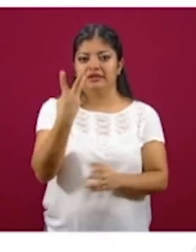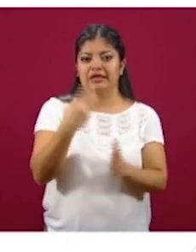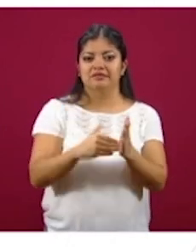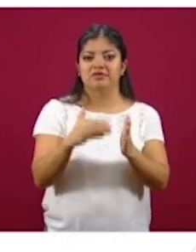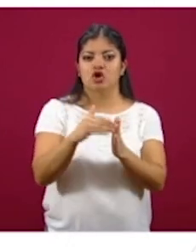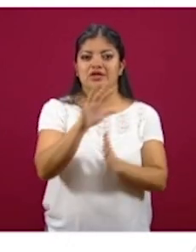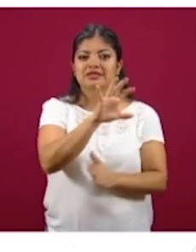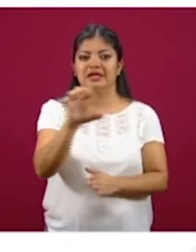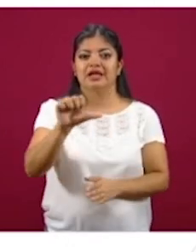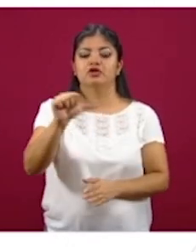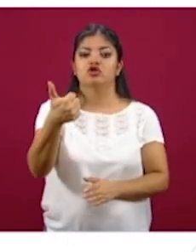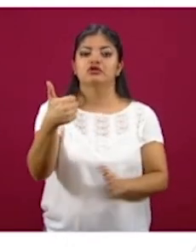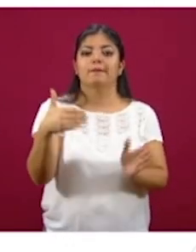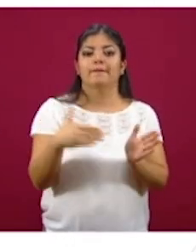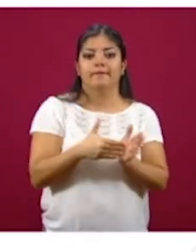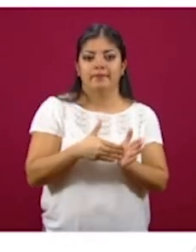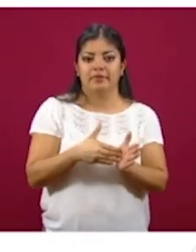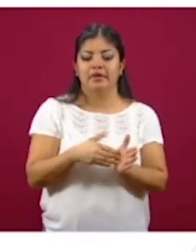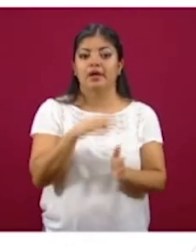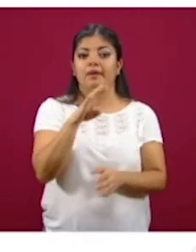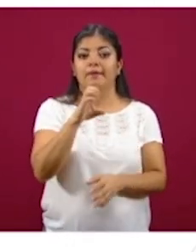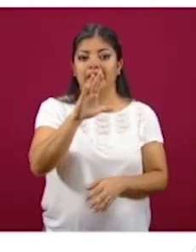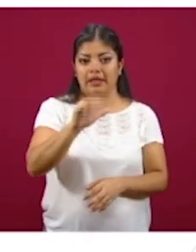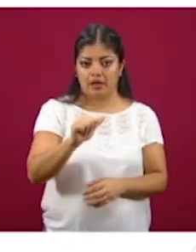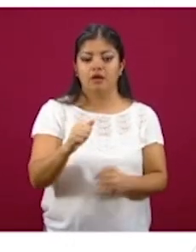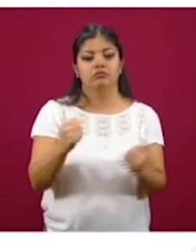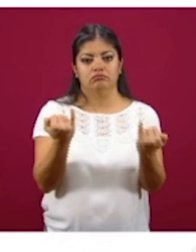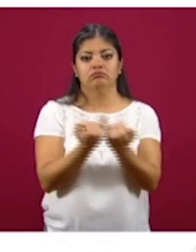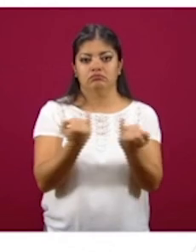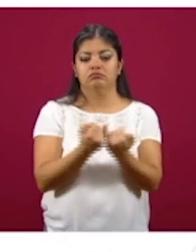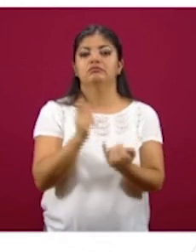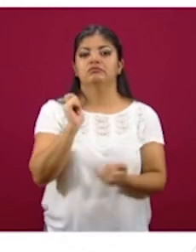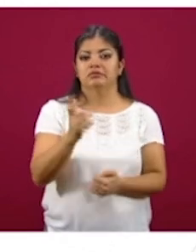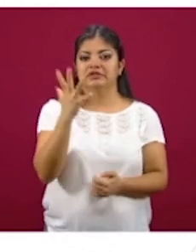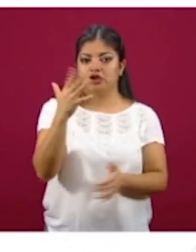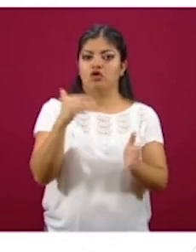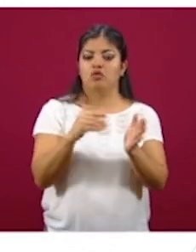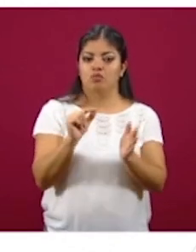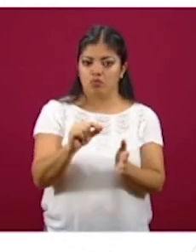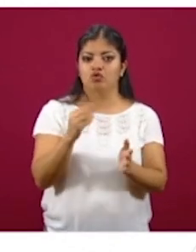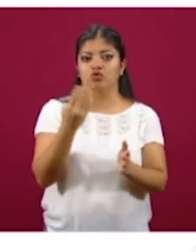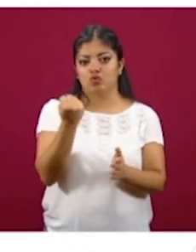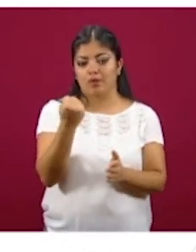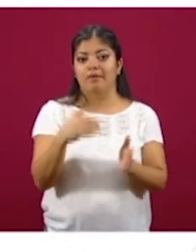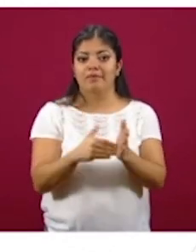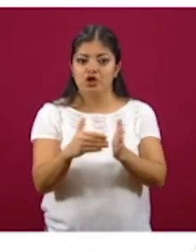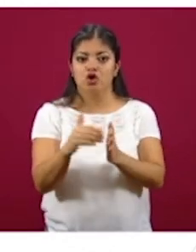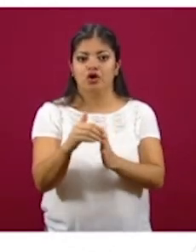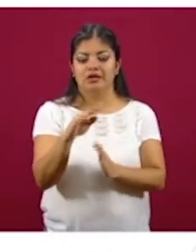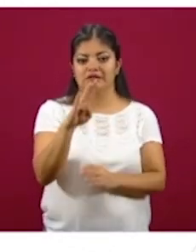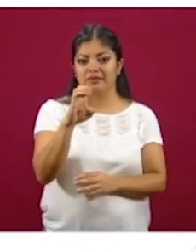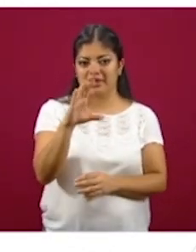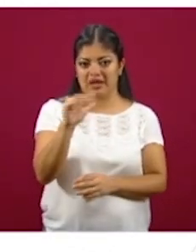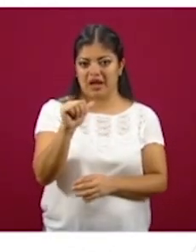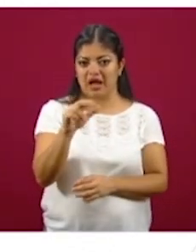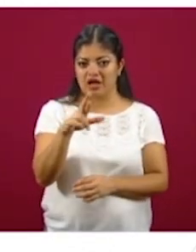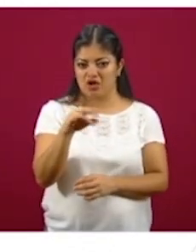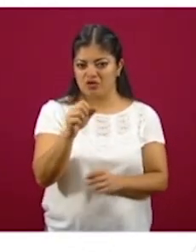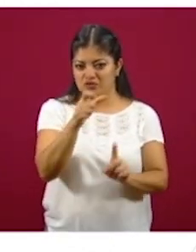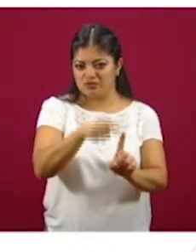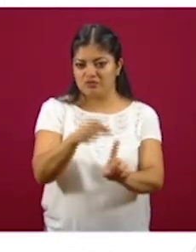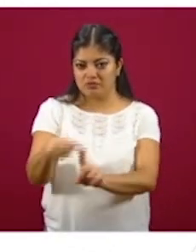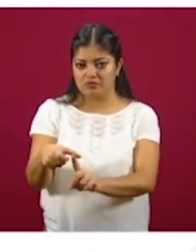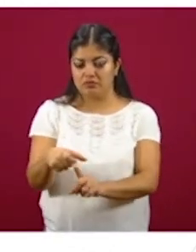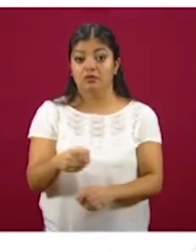quinientas, once mil becas, también a cinco punto nueve millones de becarios. Y en este momento se